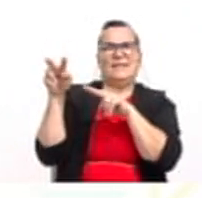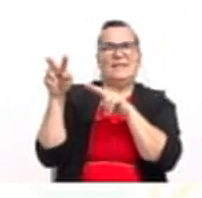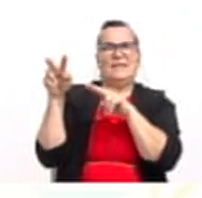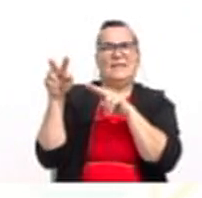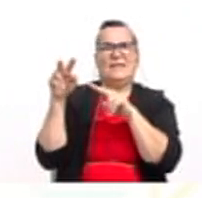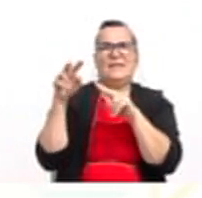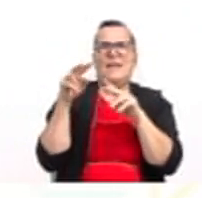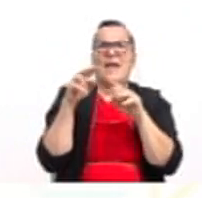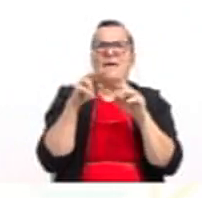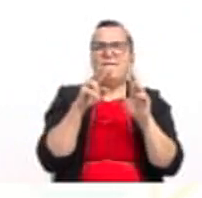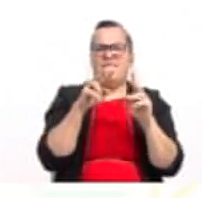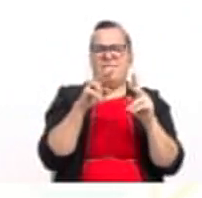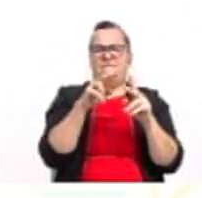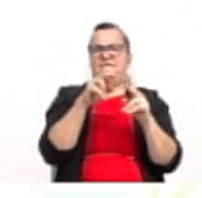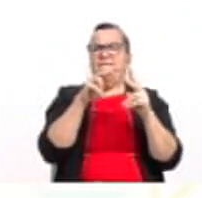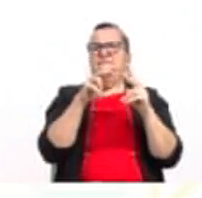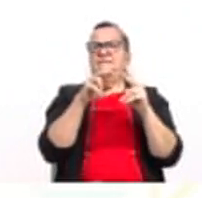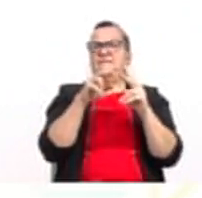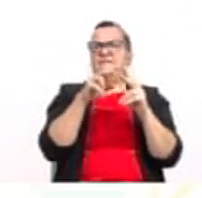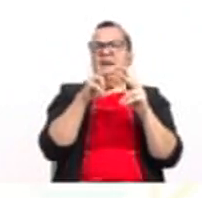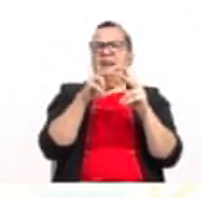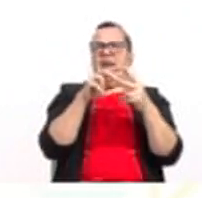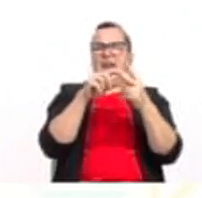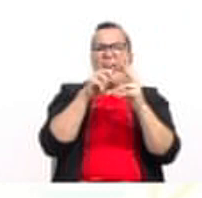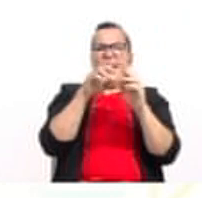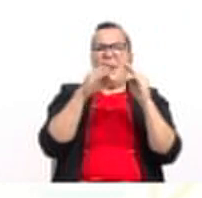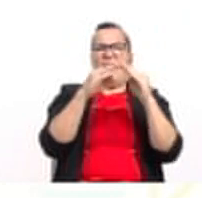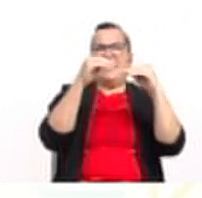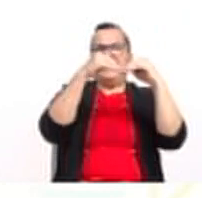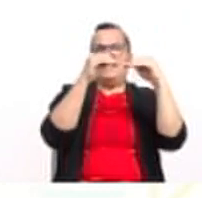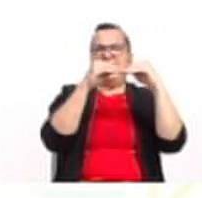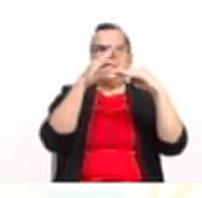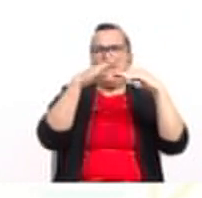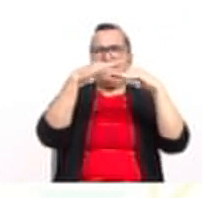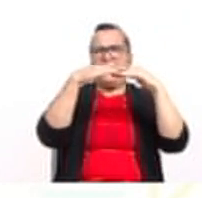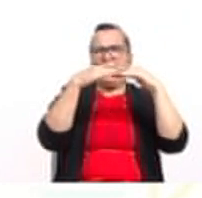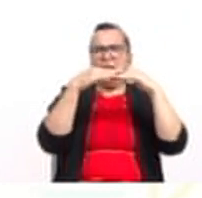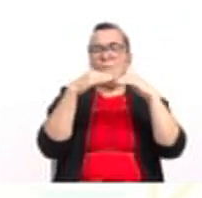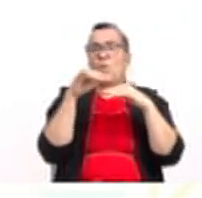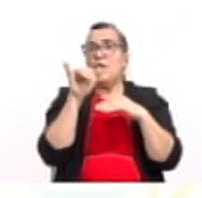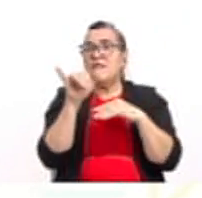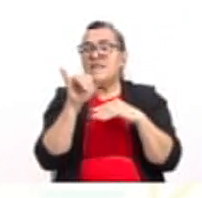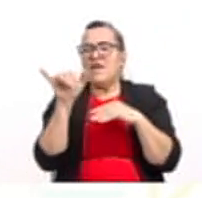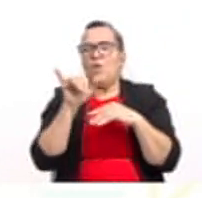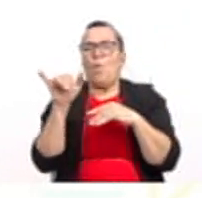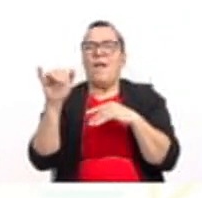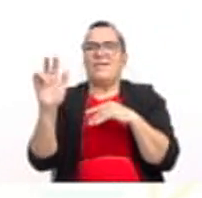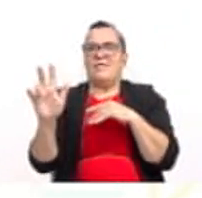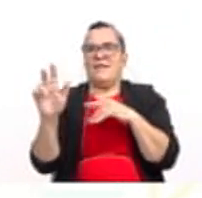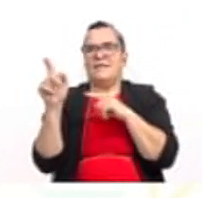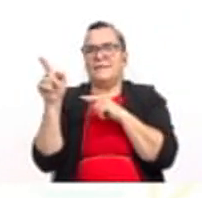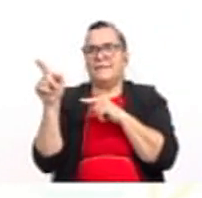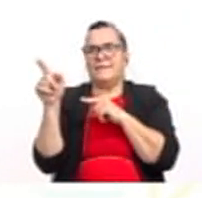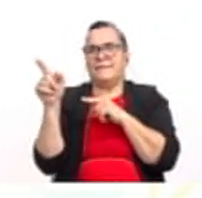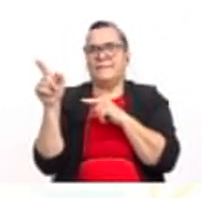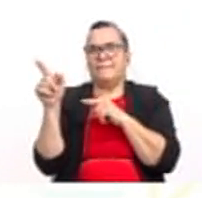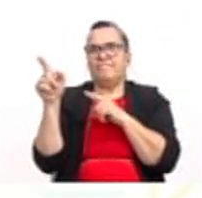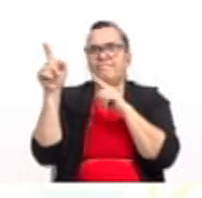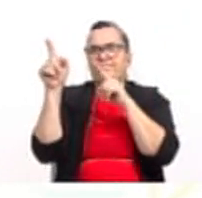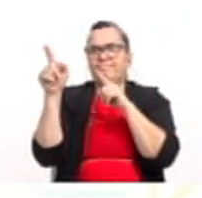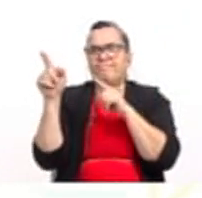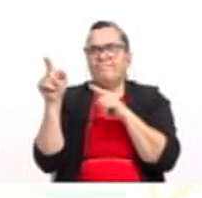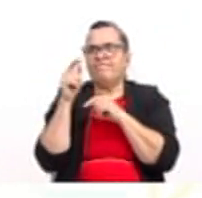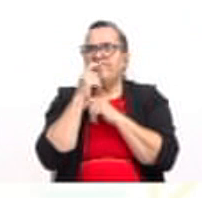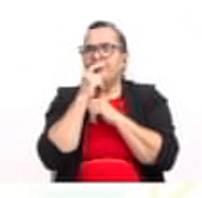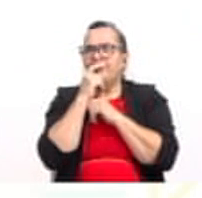Y el valor mínimo, muy bien, lo observamos en Y. Y igual a 3. Ahora bien, consideremos nosotros